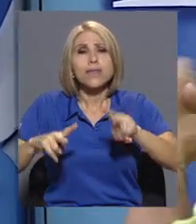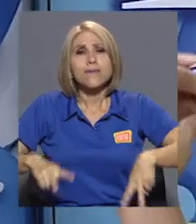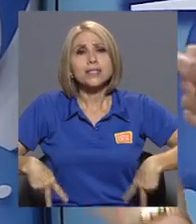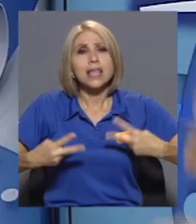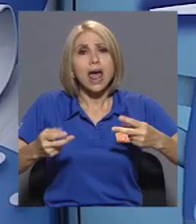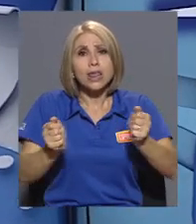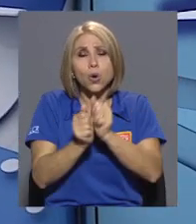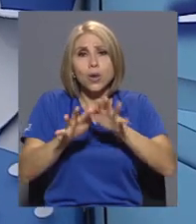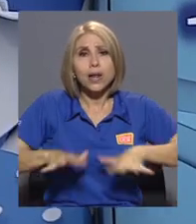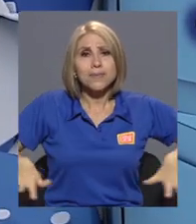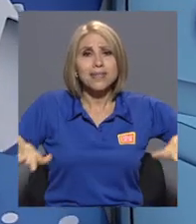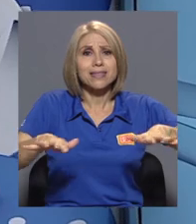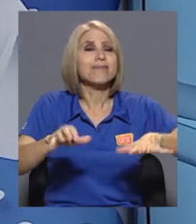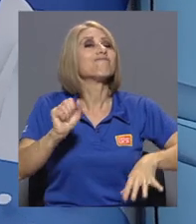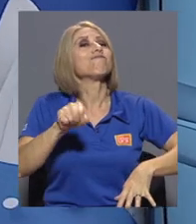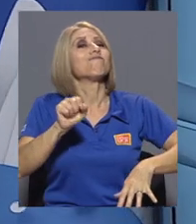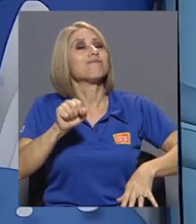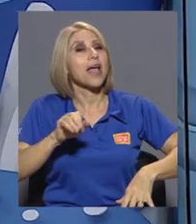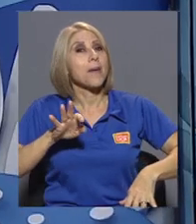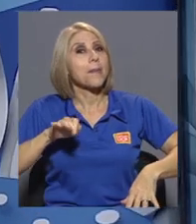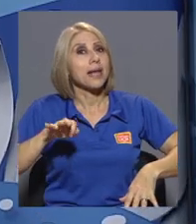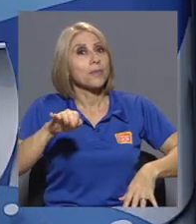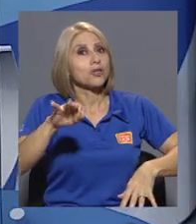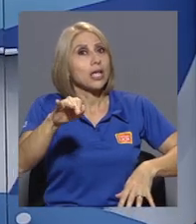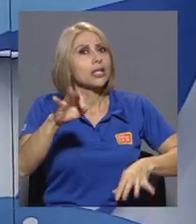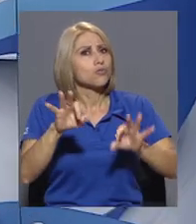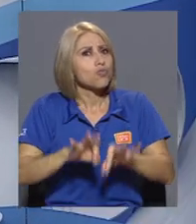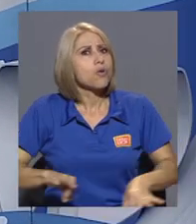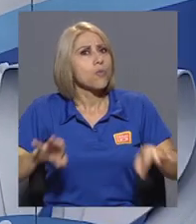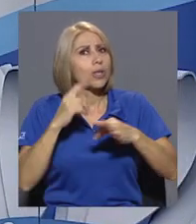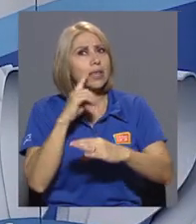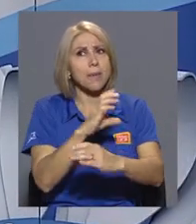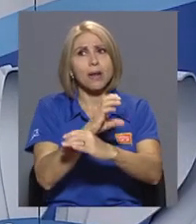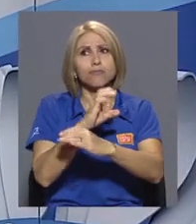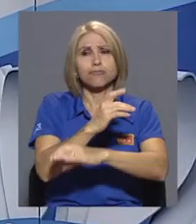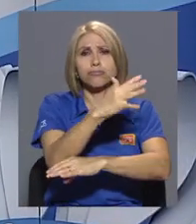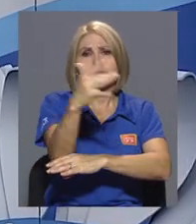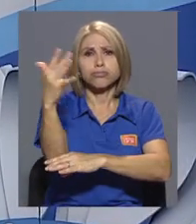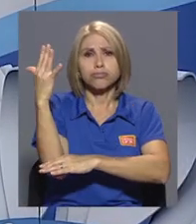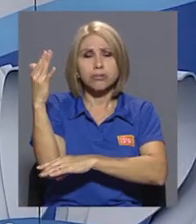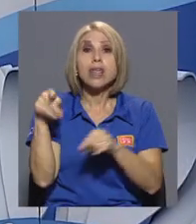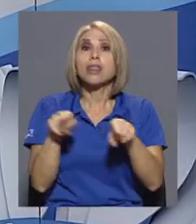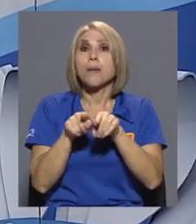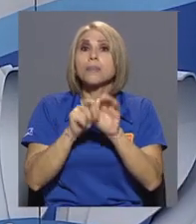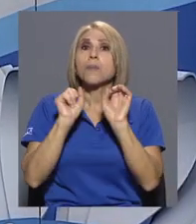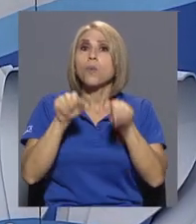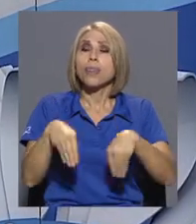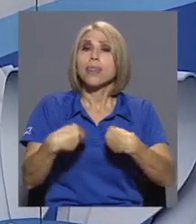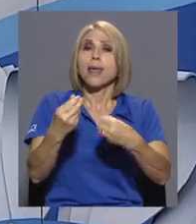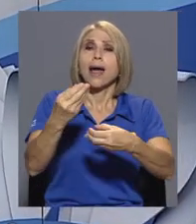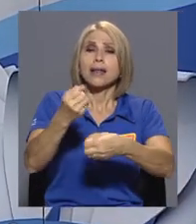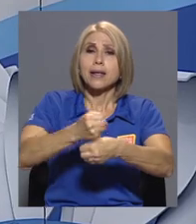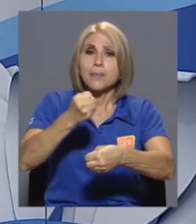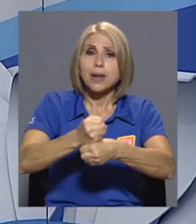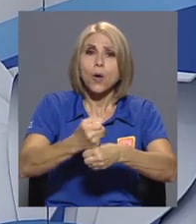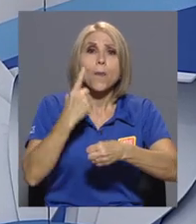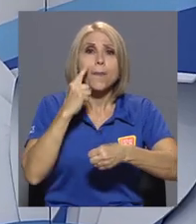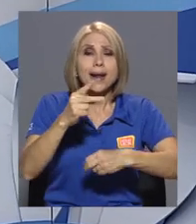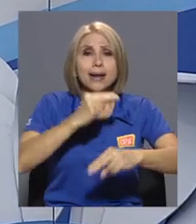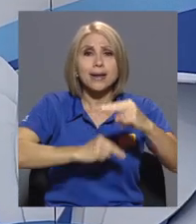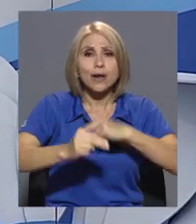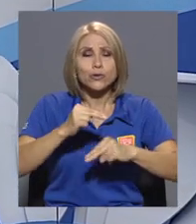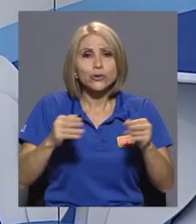importante en la conservación del medio ambiente. Los mariposarios son una fuente de empleo para negocios, pequeños negocios o pequeños